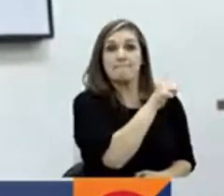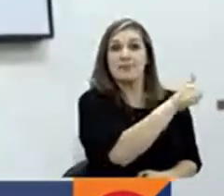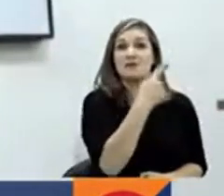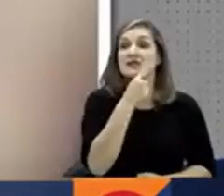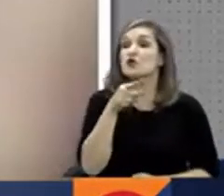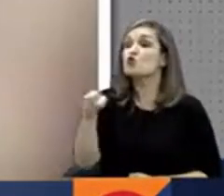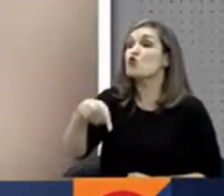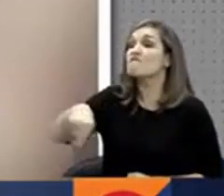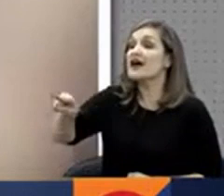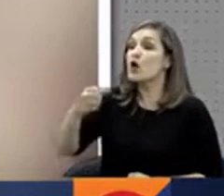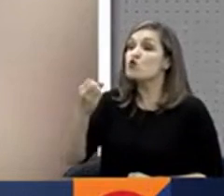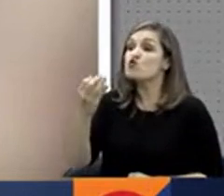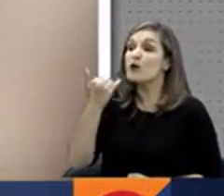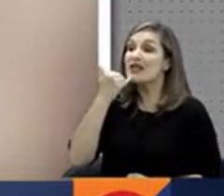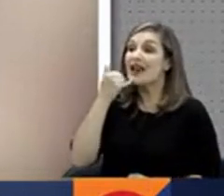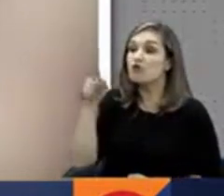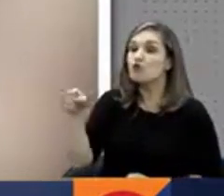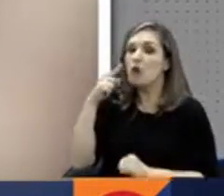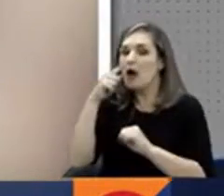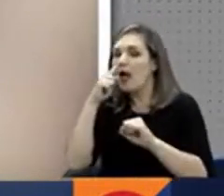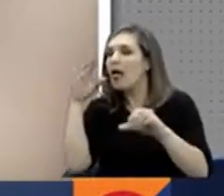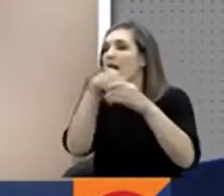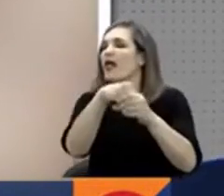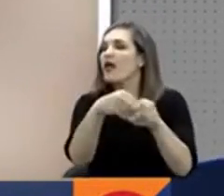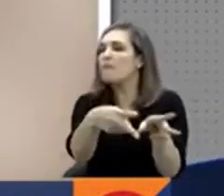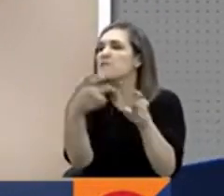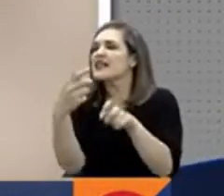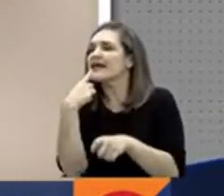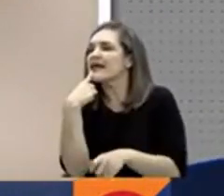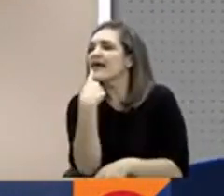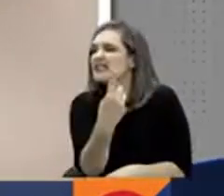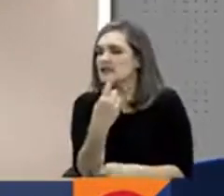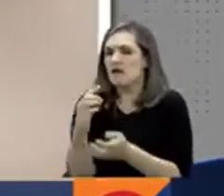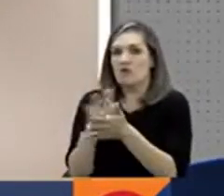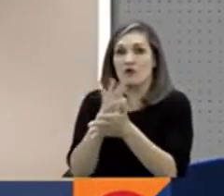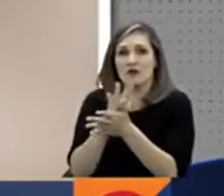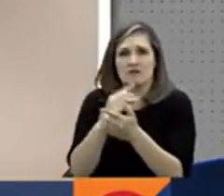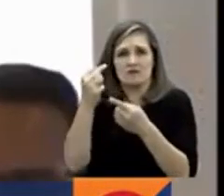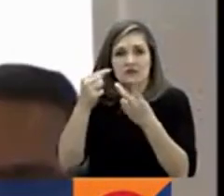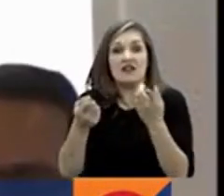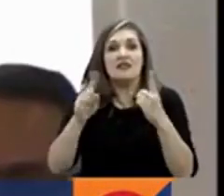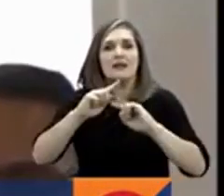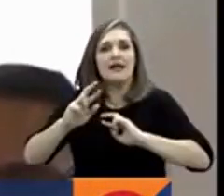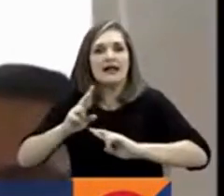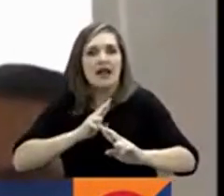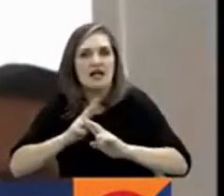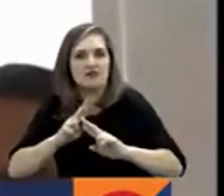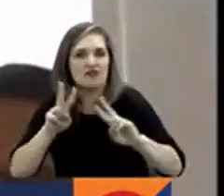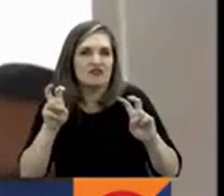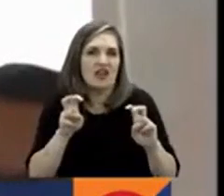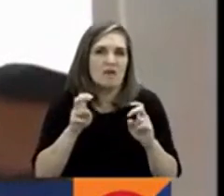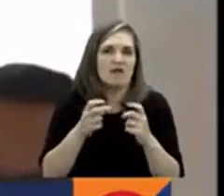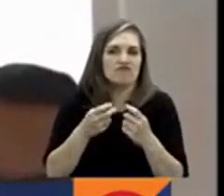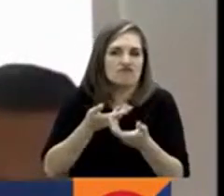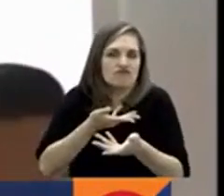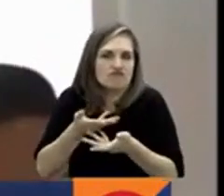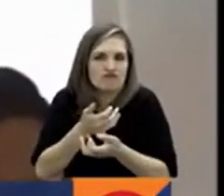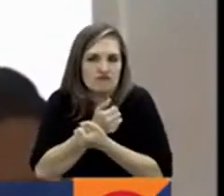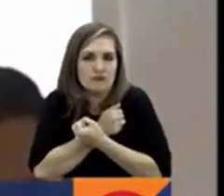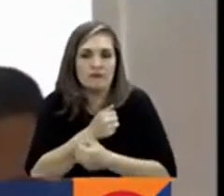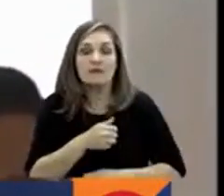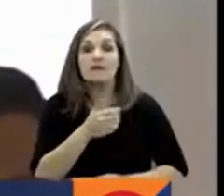les ayuda a conocer qué. Uno de los casos que destapó el escándalo tiene que ver con relaciones sentimentales. Era poder establecer si usted